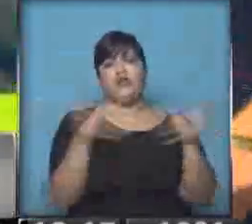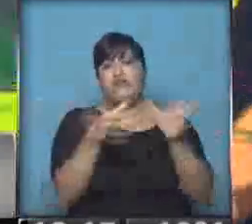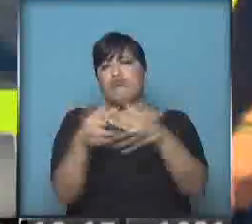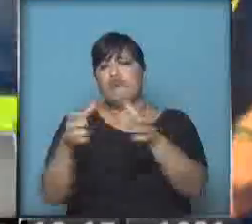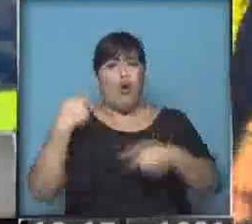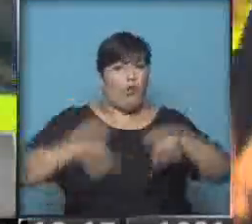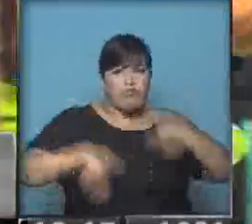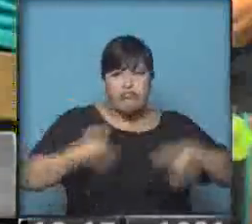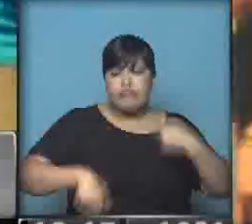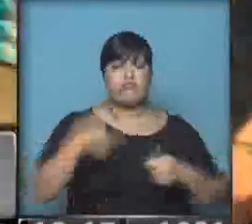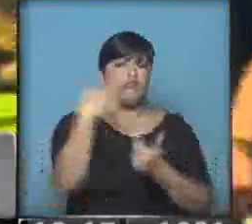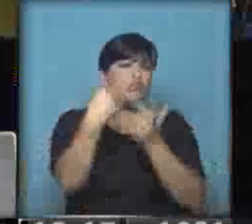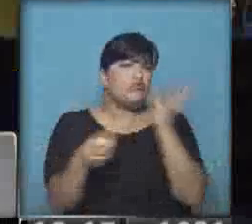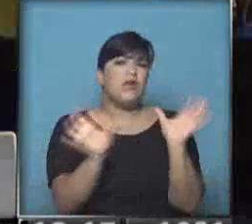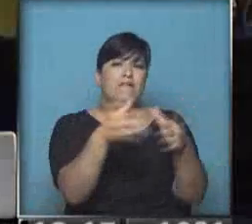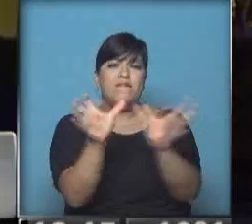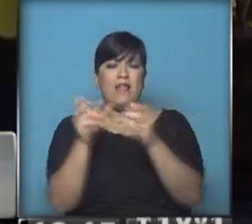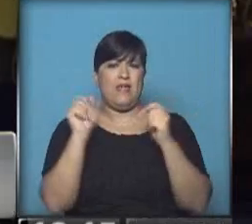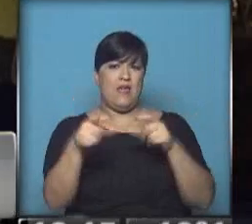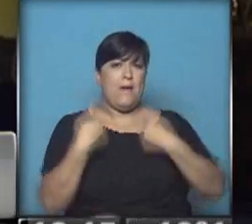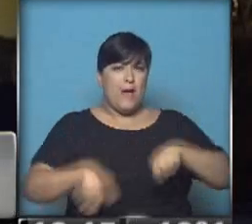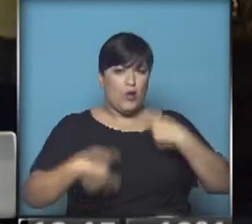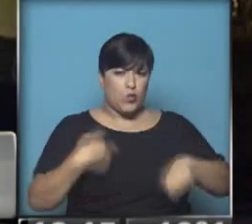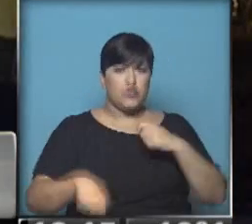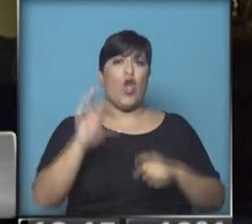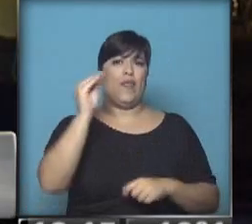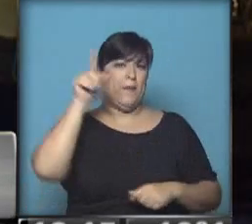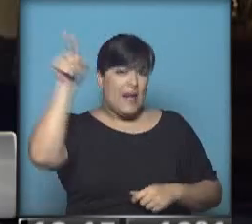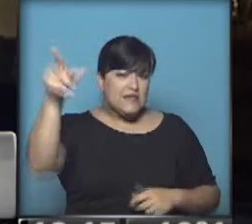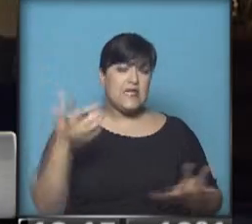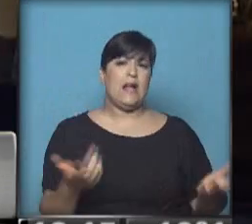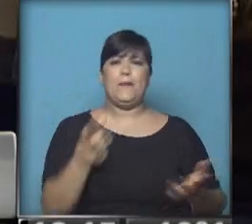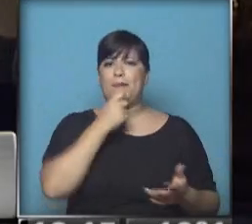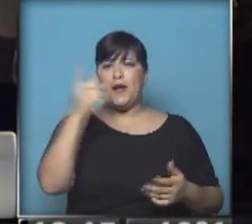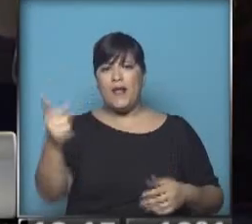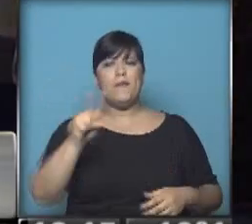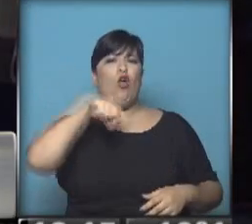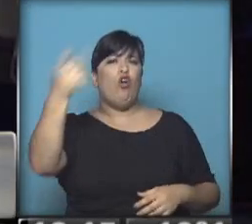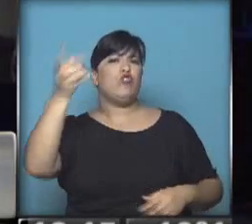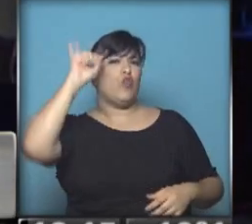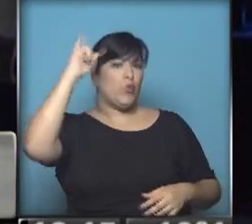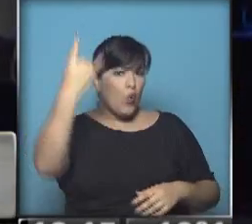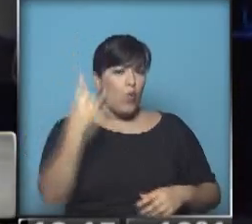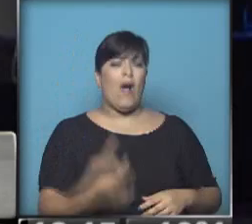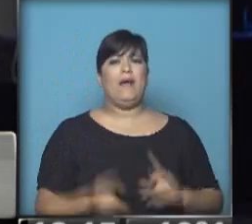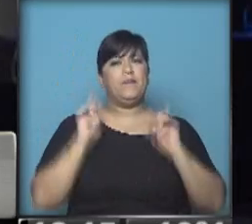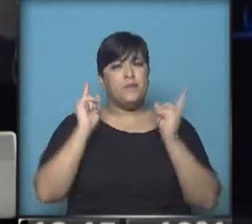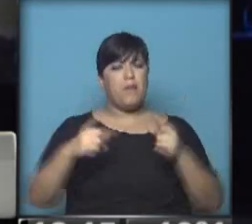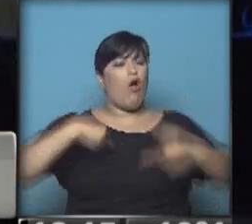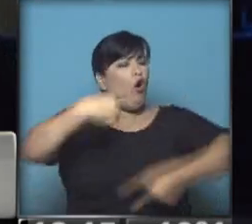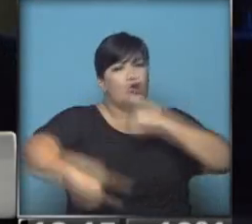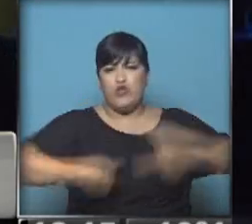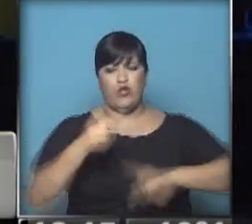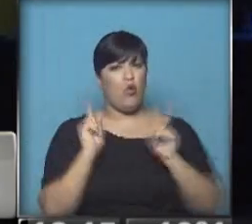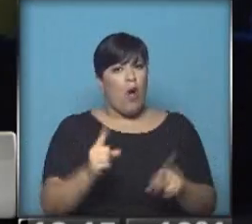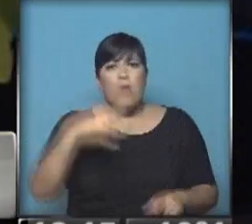Urbano, La Chilinga, La Bomba de Tiempo, Hermeto Pascual de Brasil, Hugo Fatoruzo de Uruguay, y siguen las firmas. Realmente